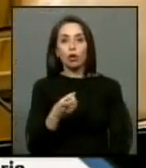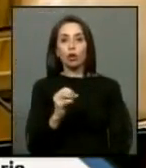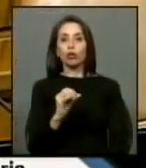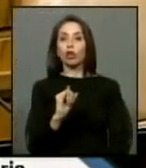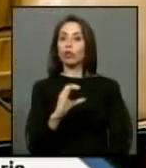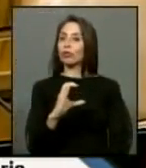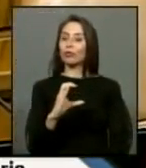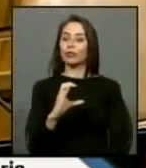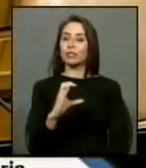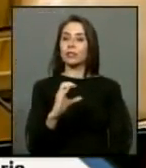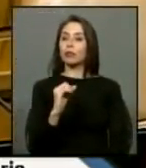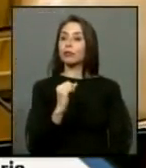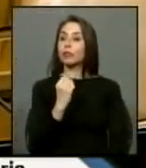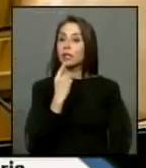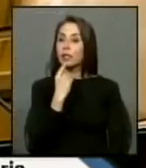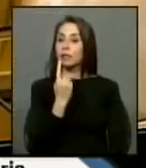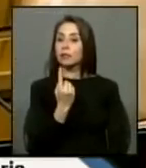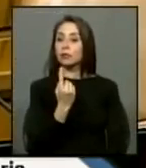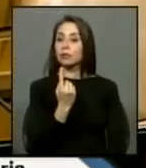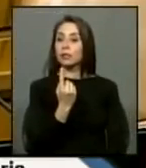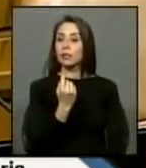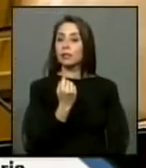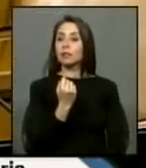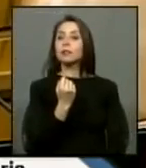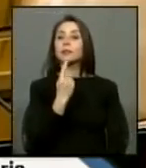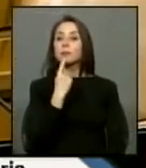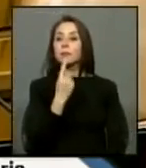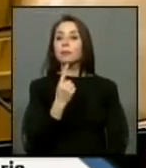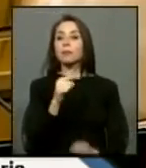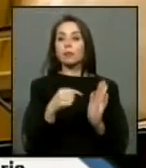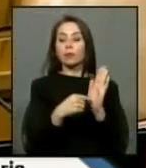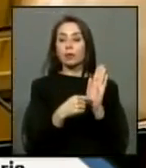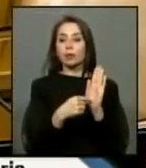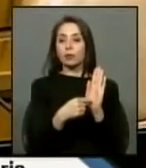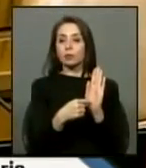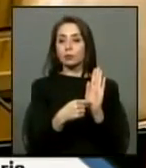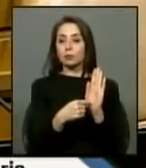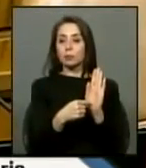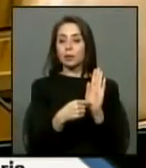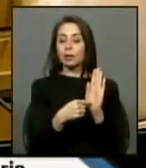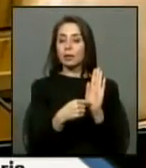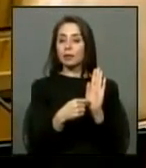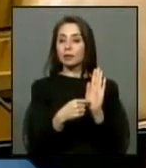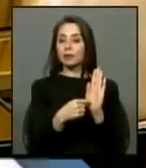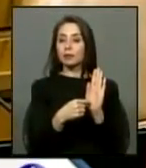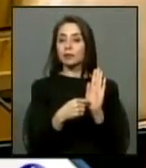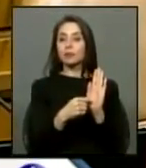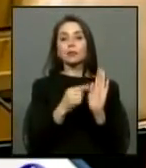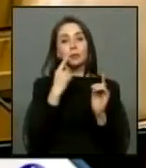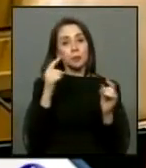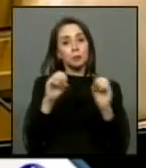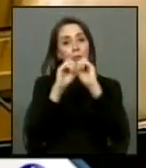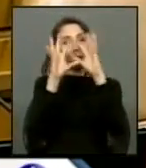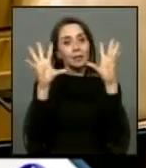cuya participación es la expresión más clara